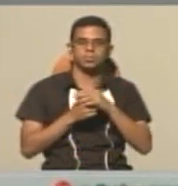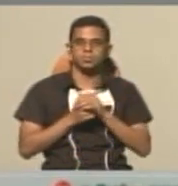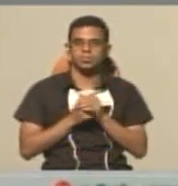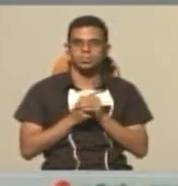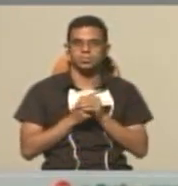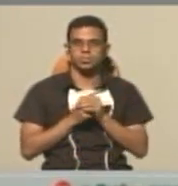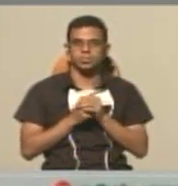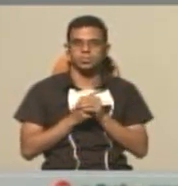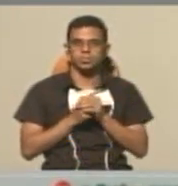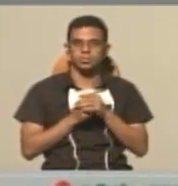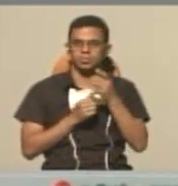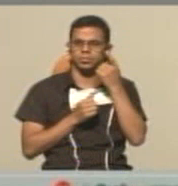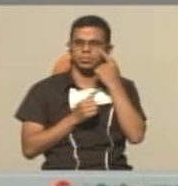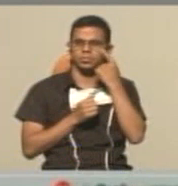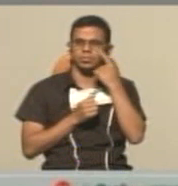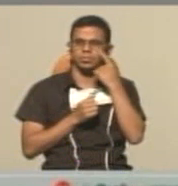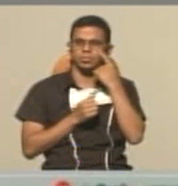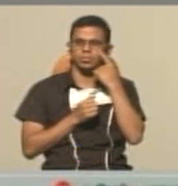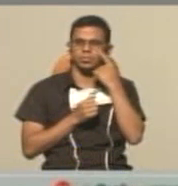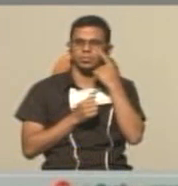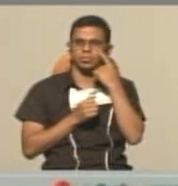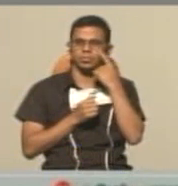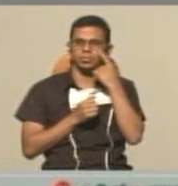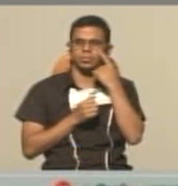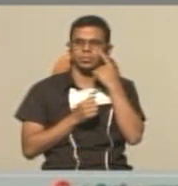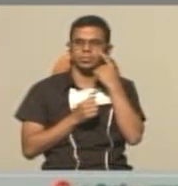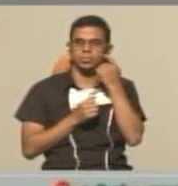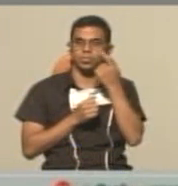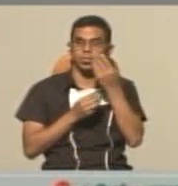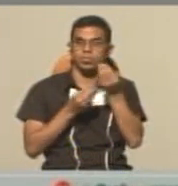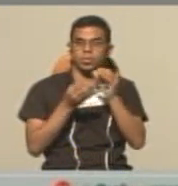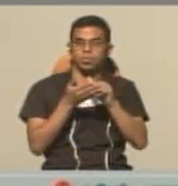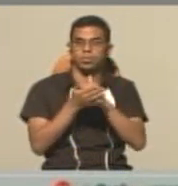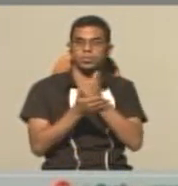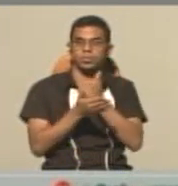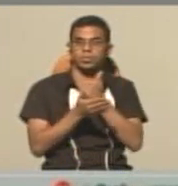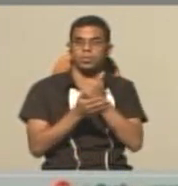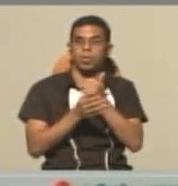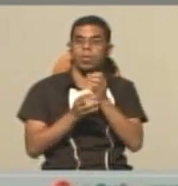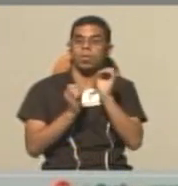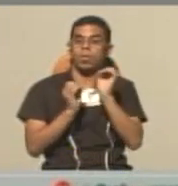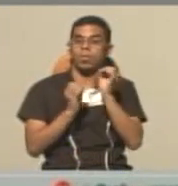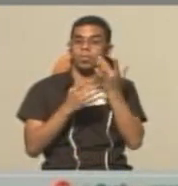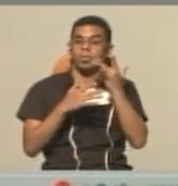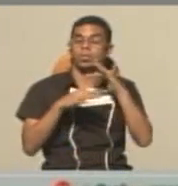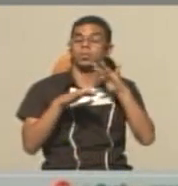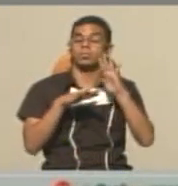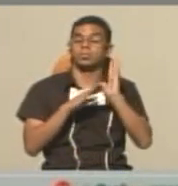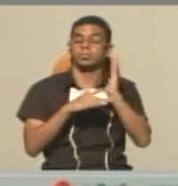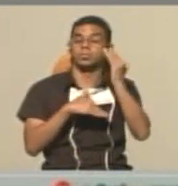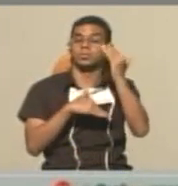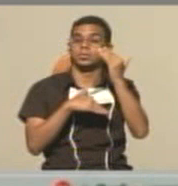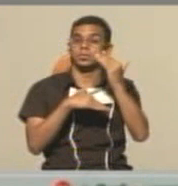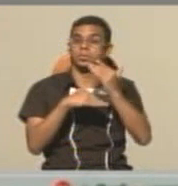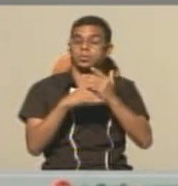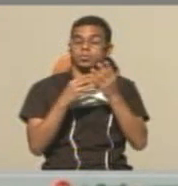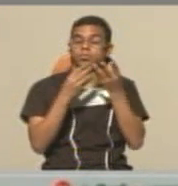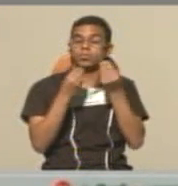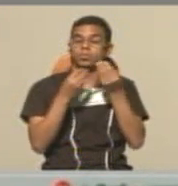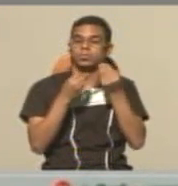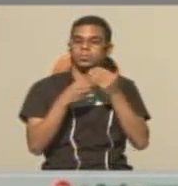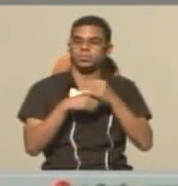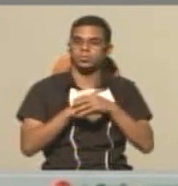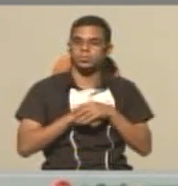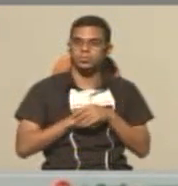Observen como esas regiones se eliminaron, o por lo menos se reducieron en gran medida.